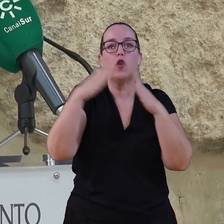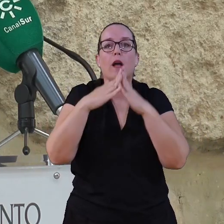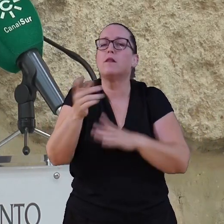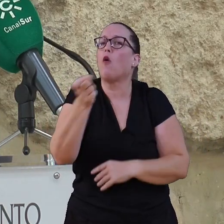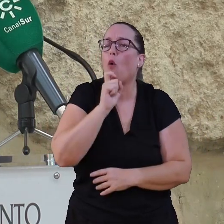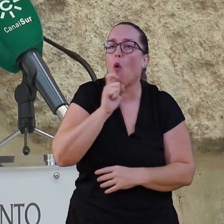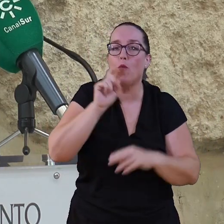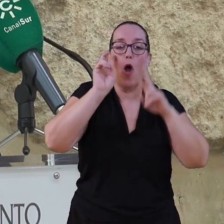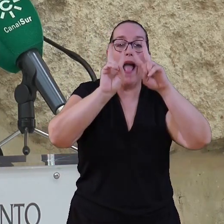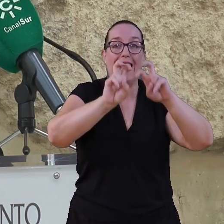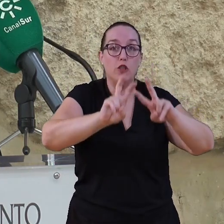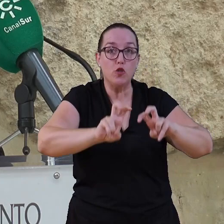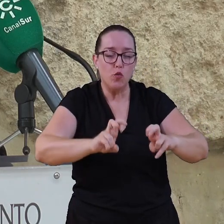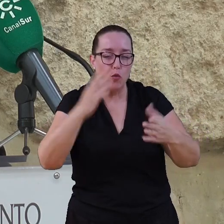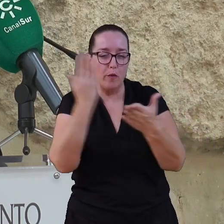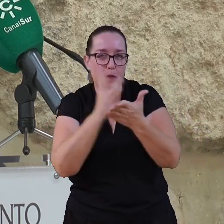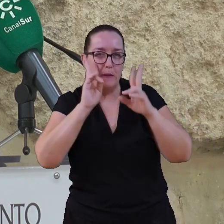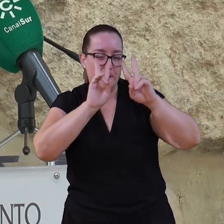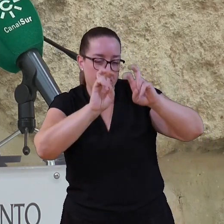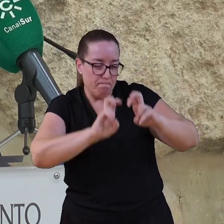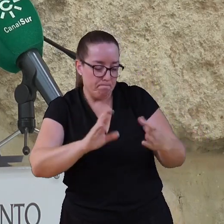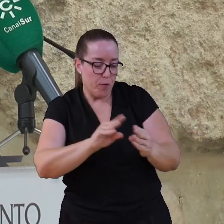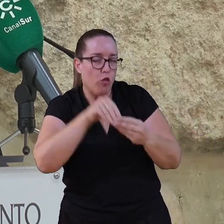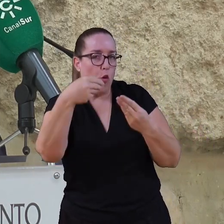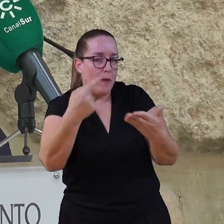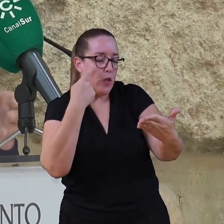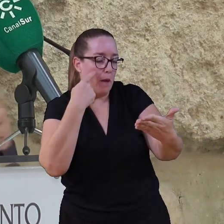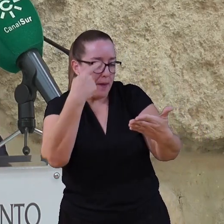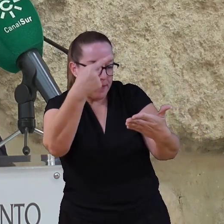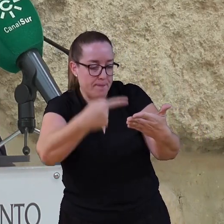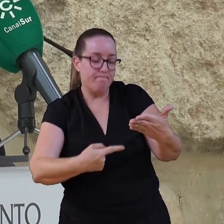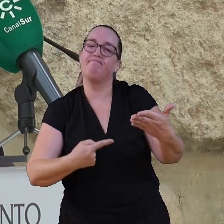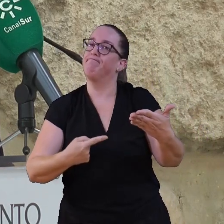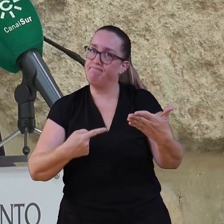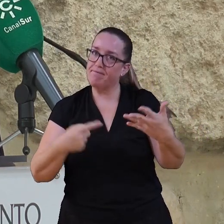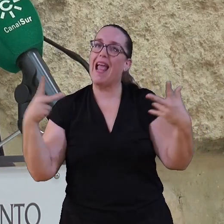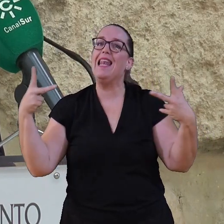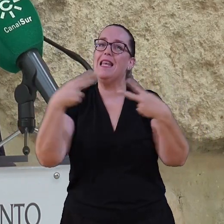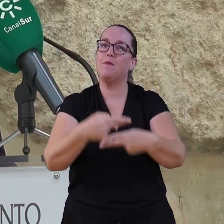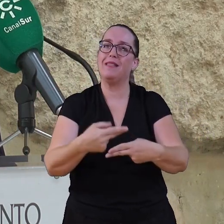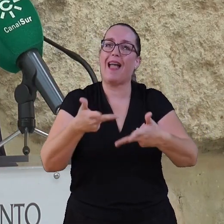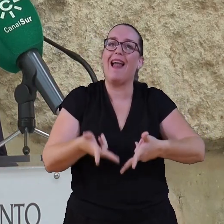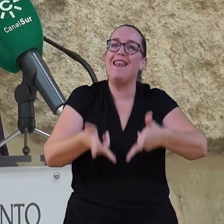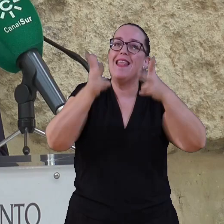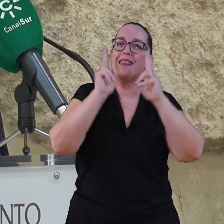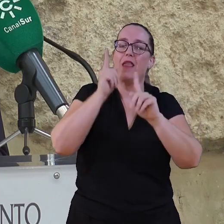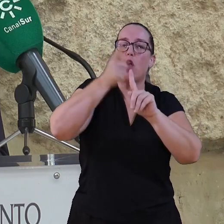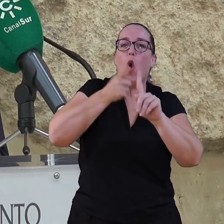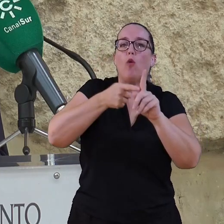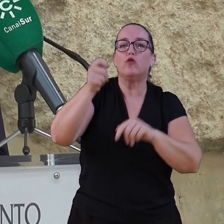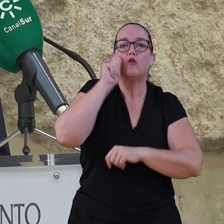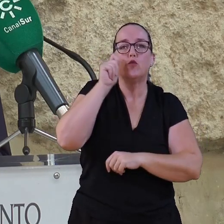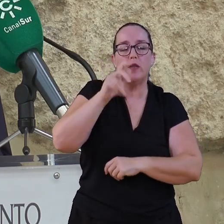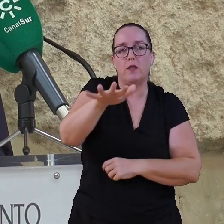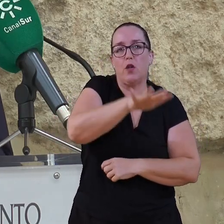turístico y en función de ese estudio, cuando ya se analice y se estudie, pues regularemos la